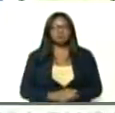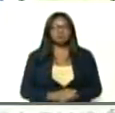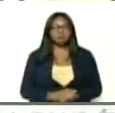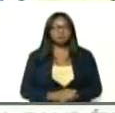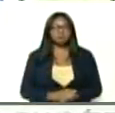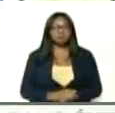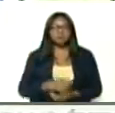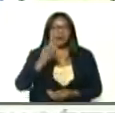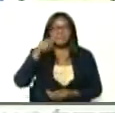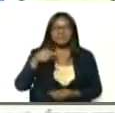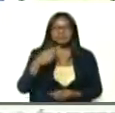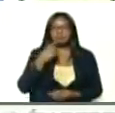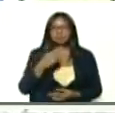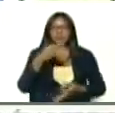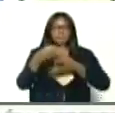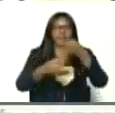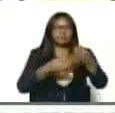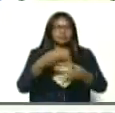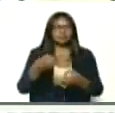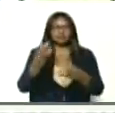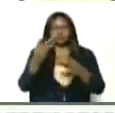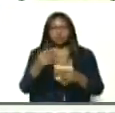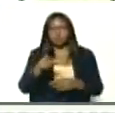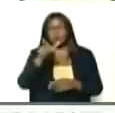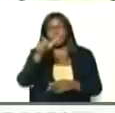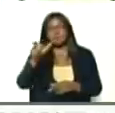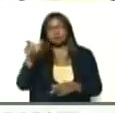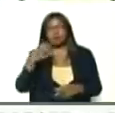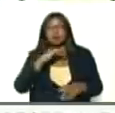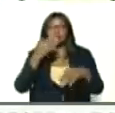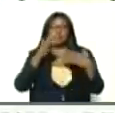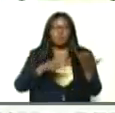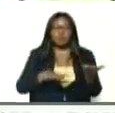también tenemos que decir, que ha aumentado, el número de fallecidos,